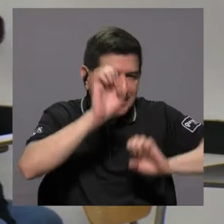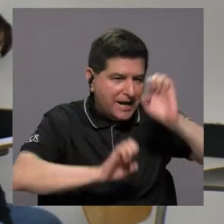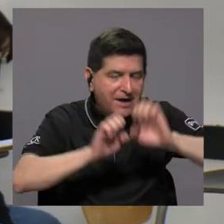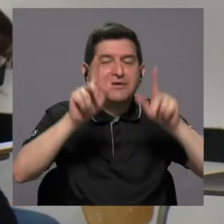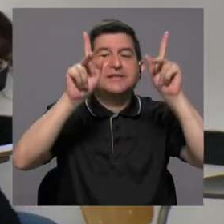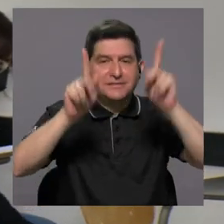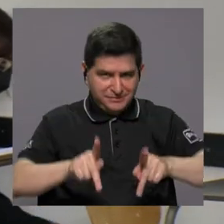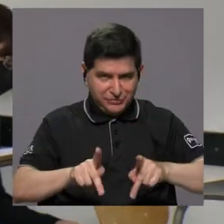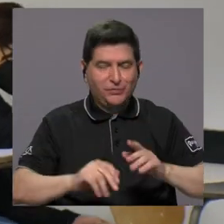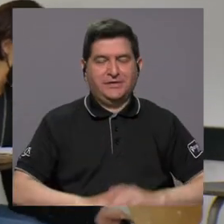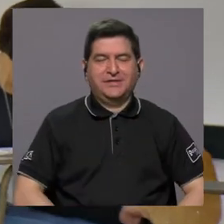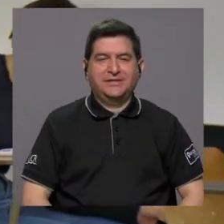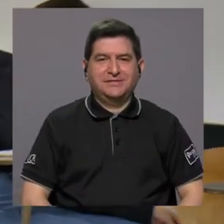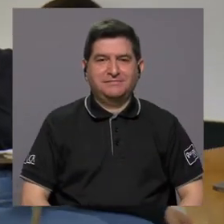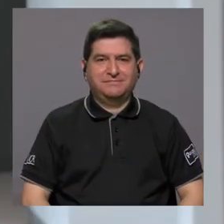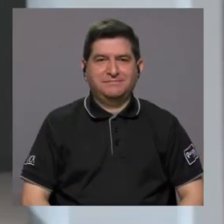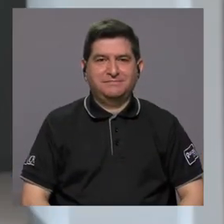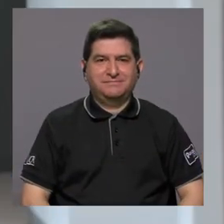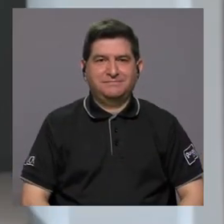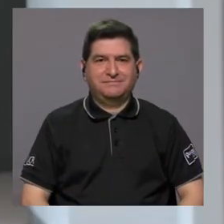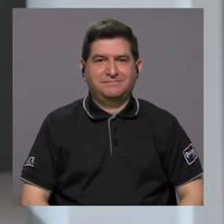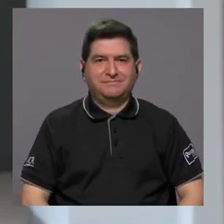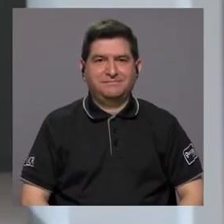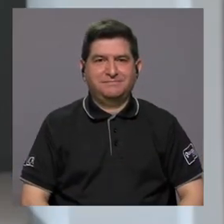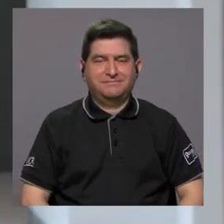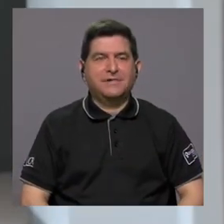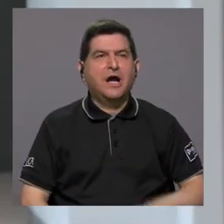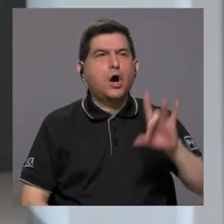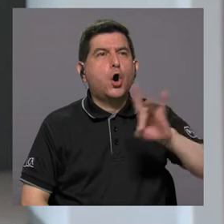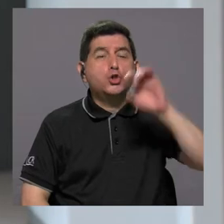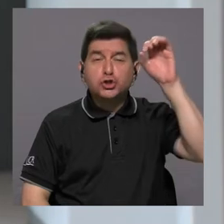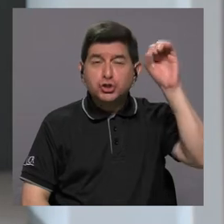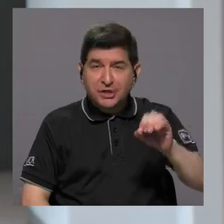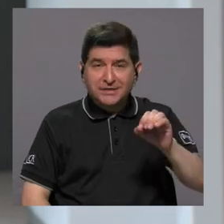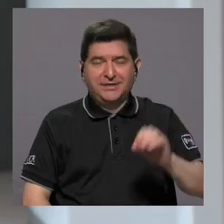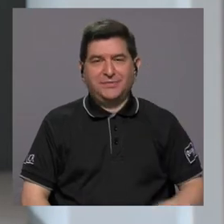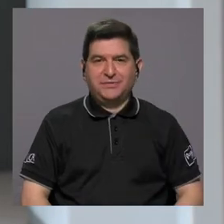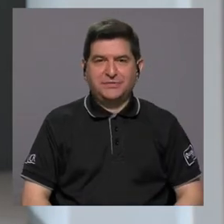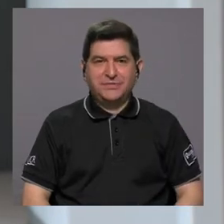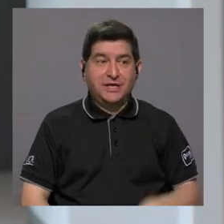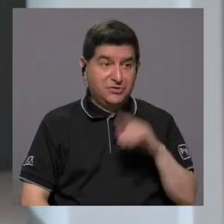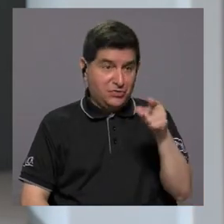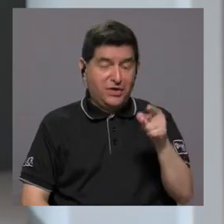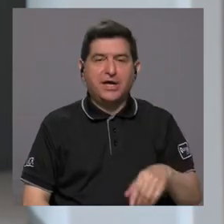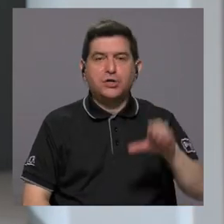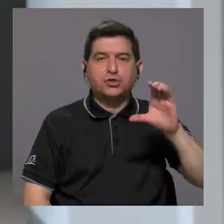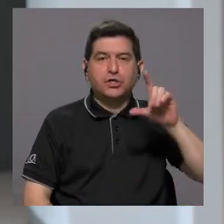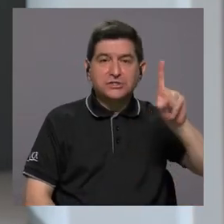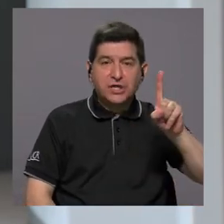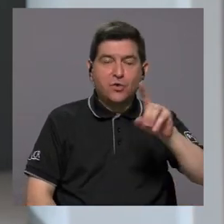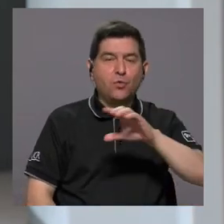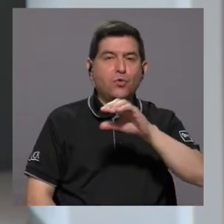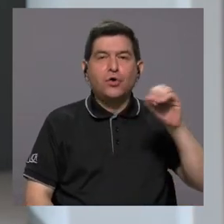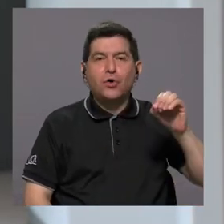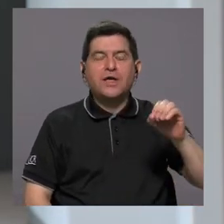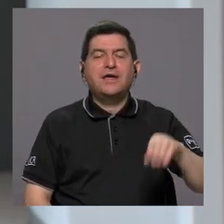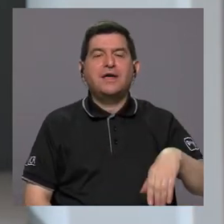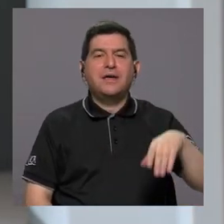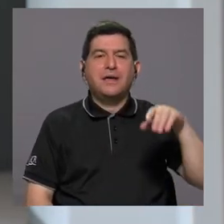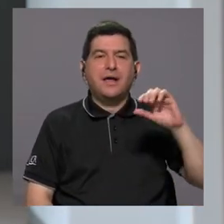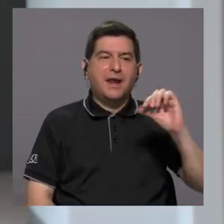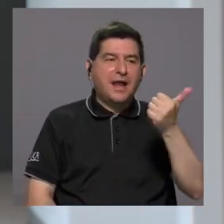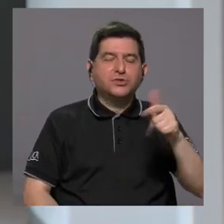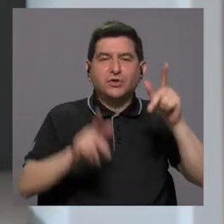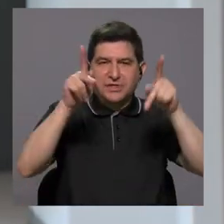evaluar a estas personas y el 80% estuvo en C1 y